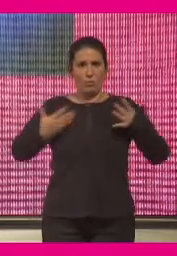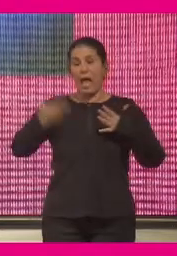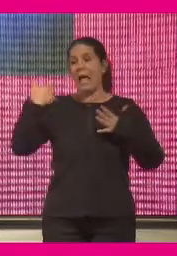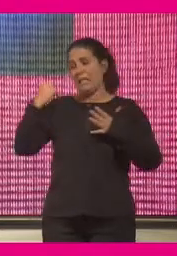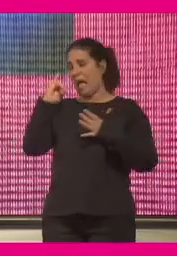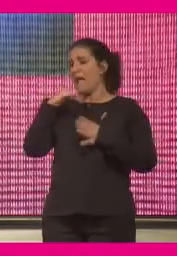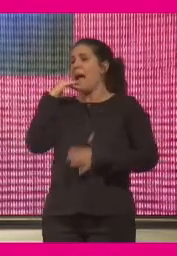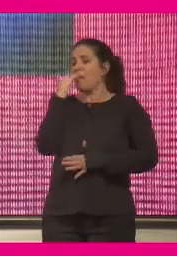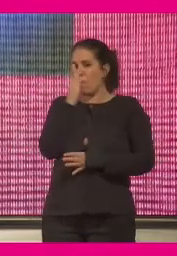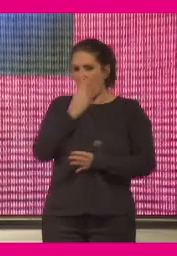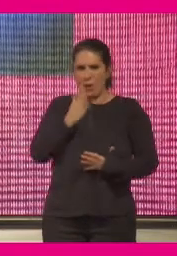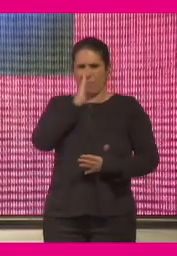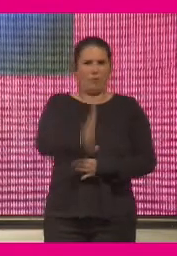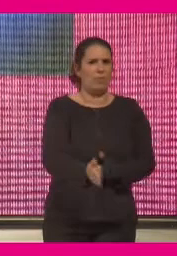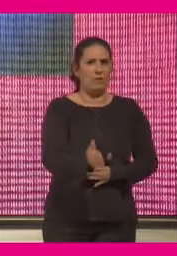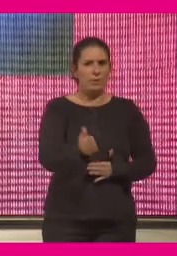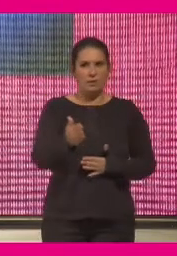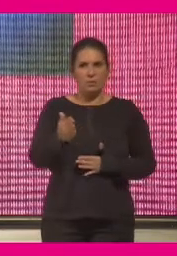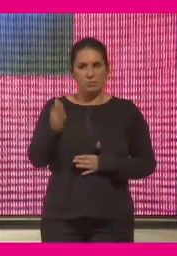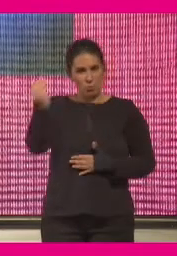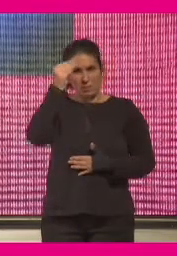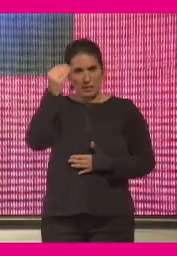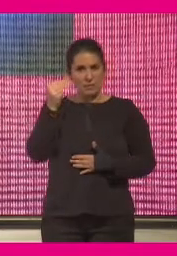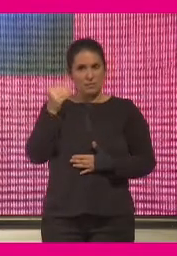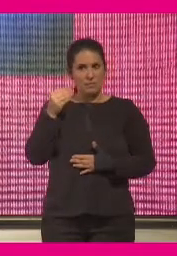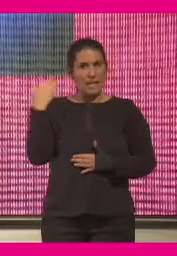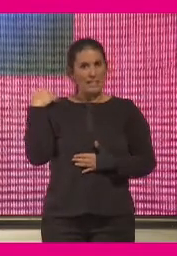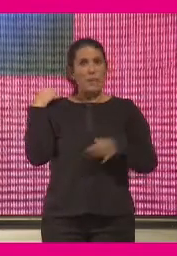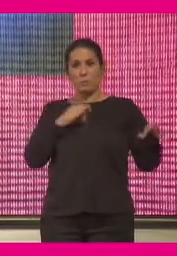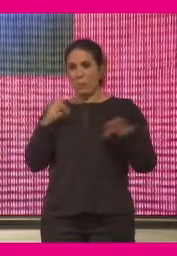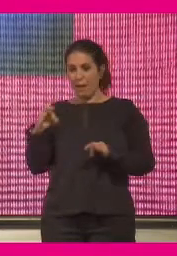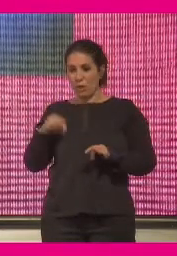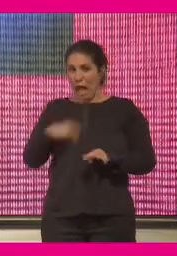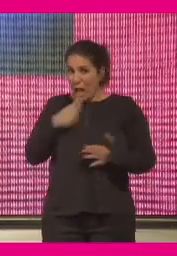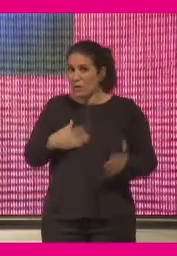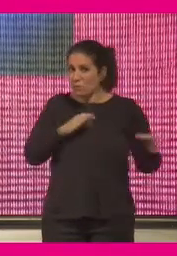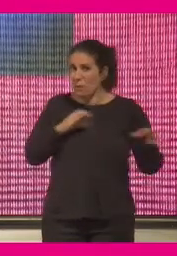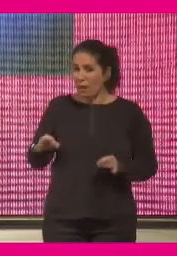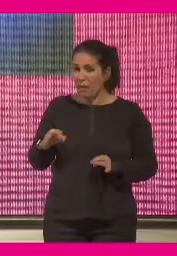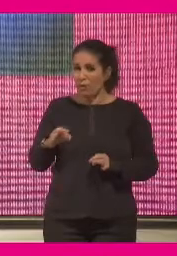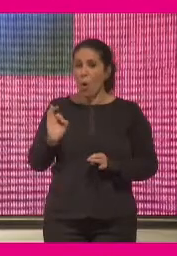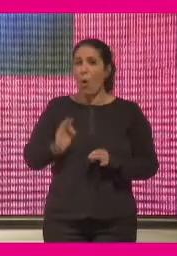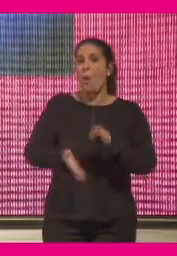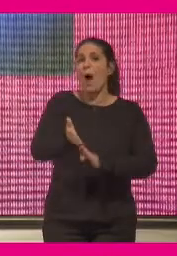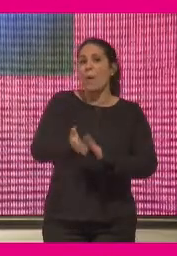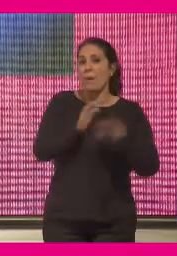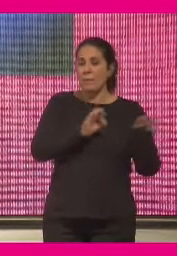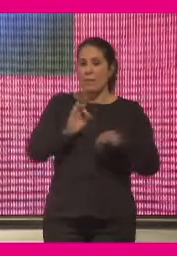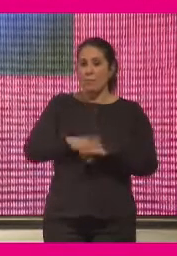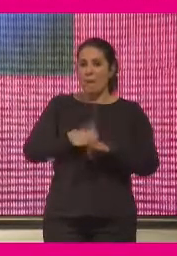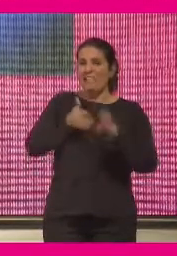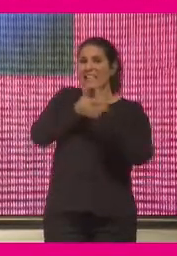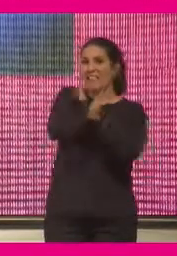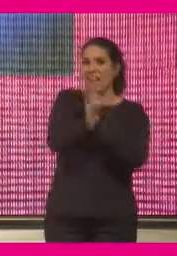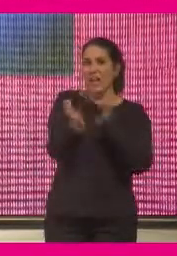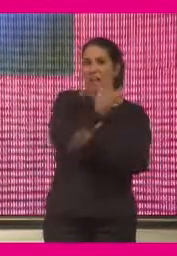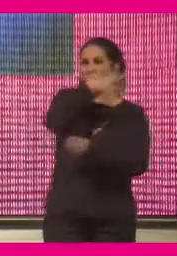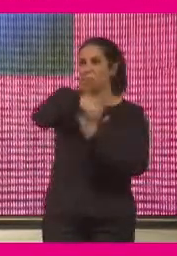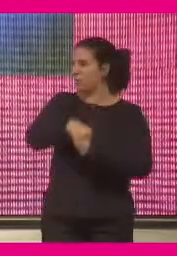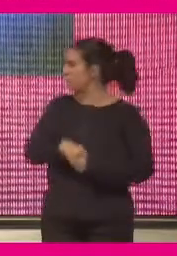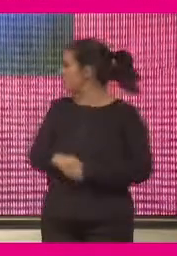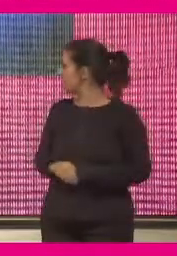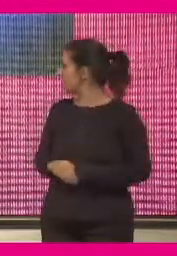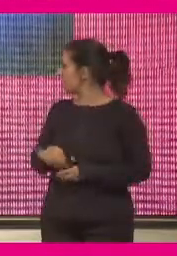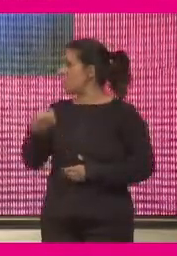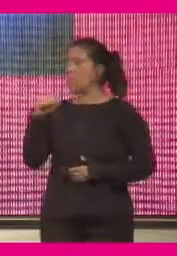que estábamos. ¿Estábamos preparados? ¿Estamos preparados? ¿Estaremos preparados para todo lo que eso supone? Bueno, en primer lugar,